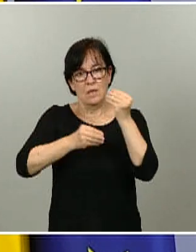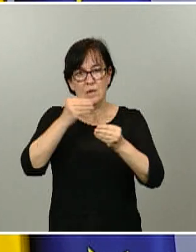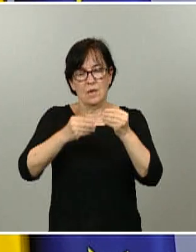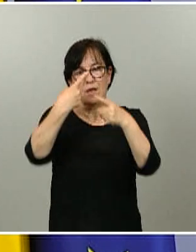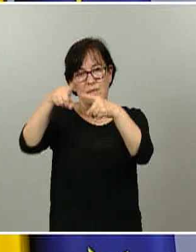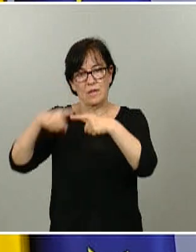sanitarias. Muchísimas gracias.